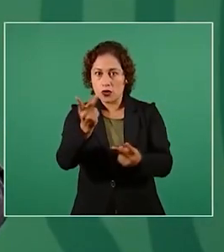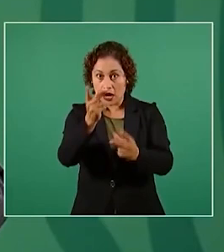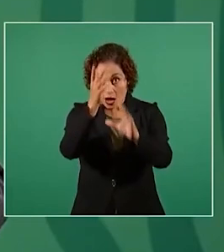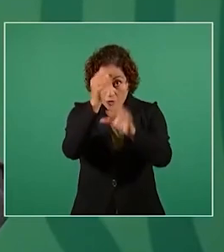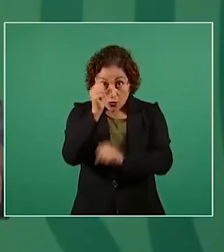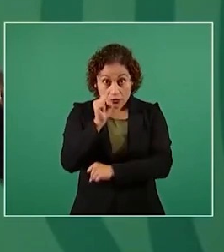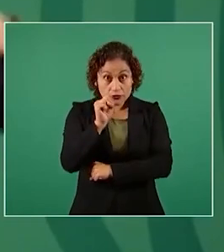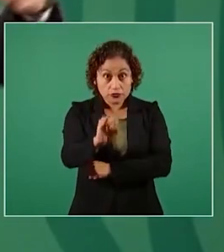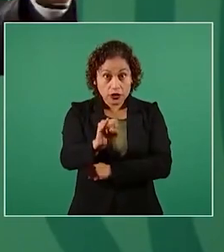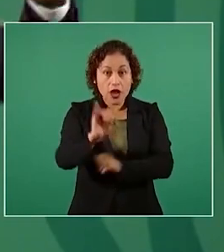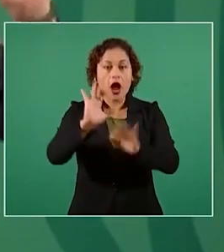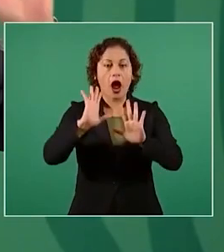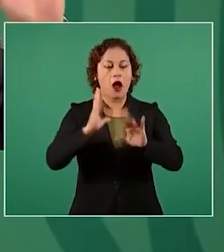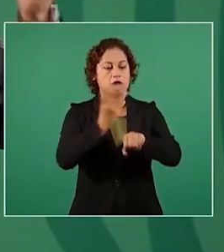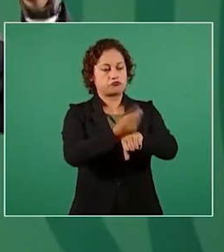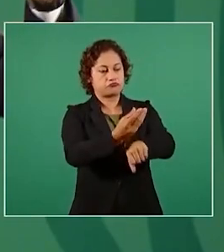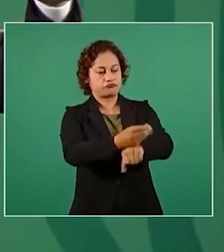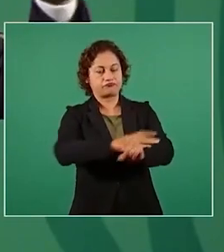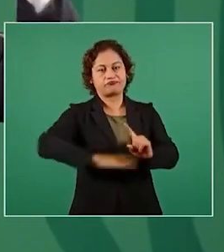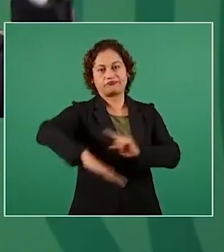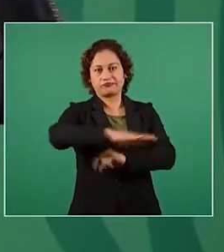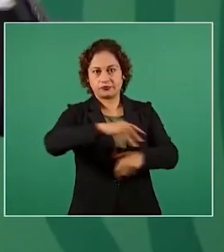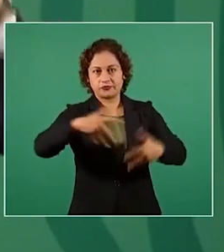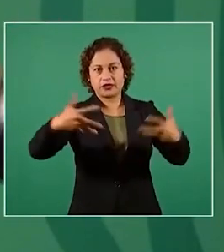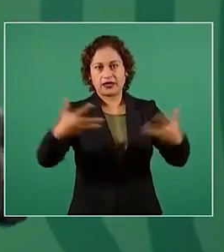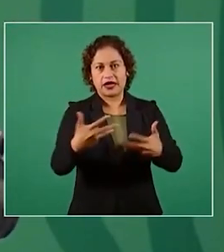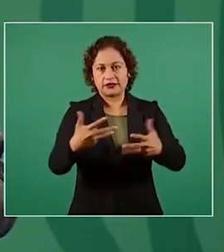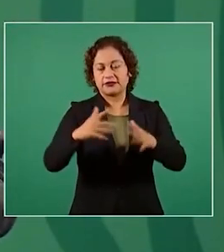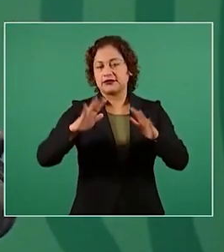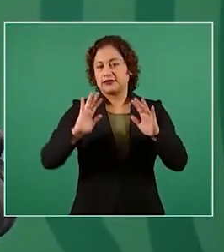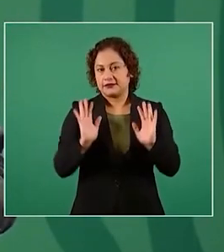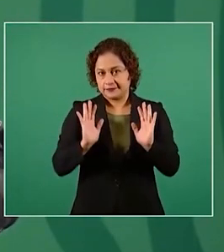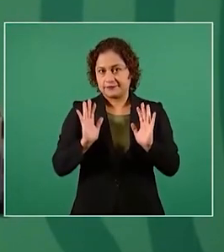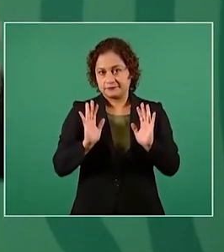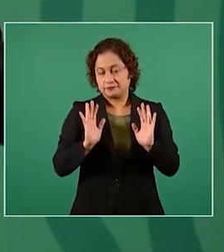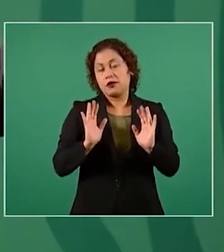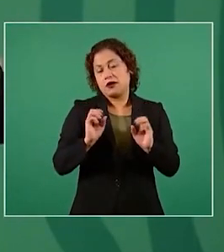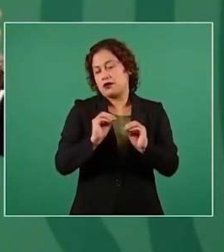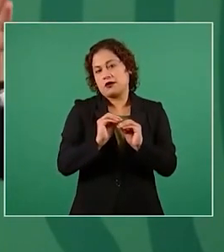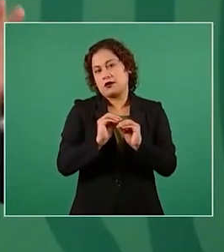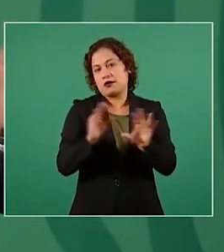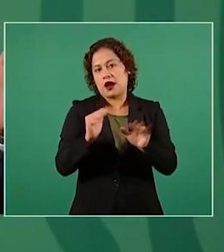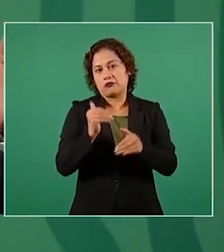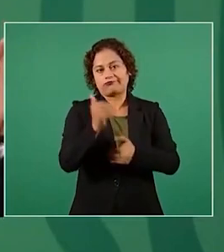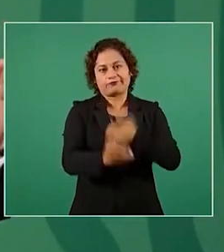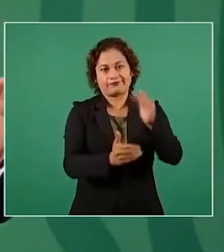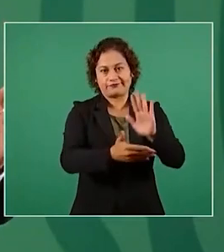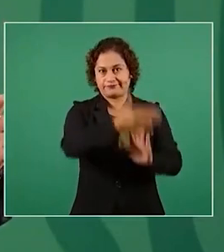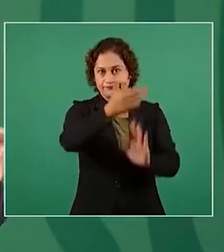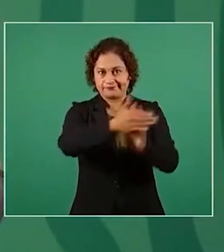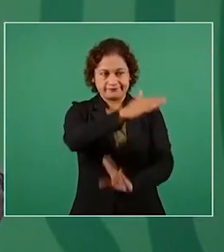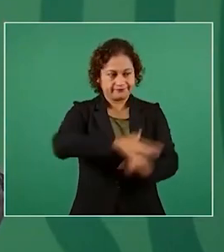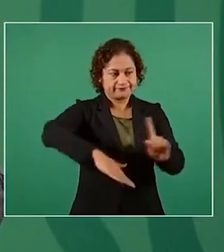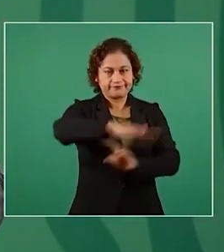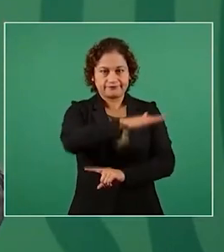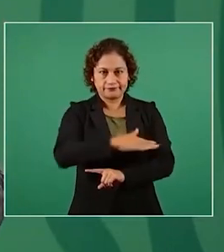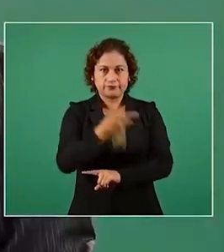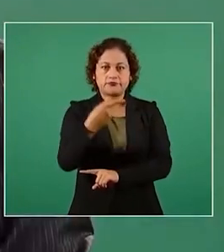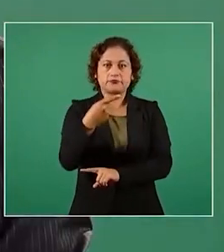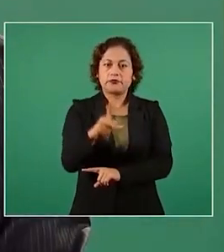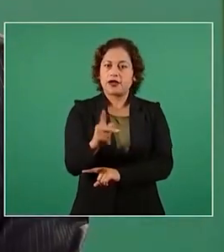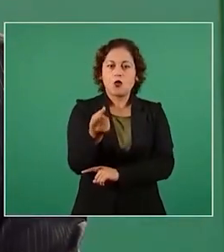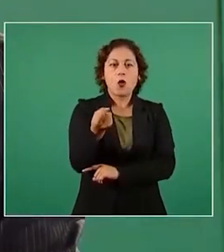y nos llevaría tiempo desde luego la instalación pero vamos avanzando